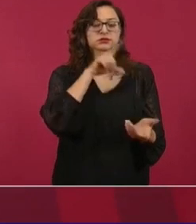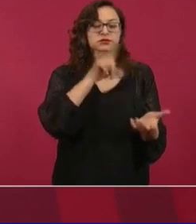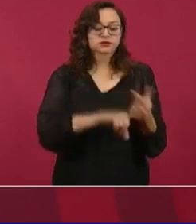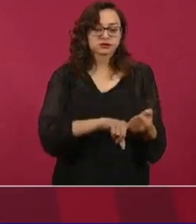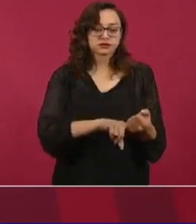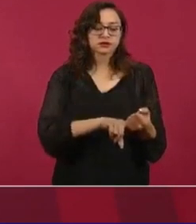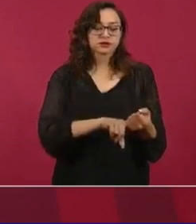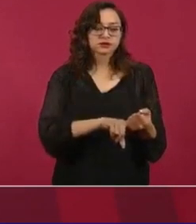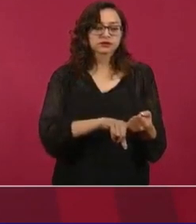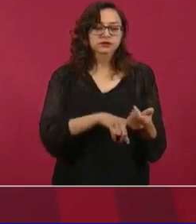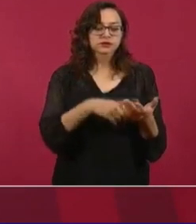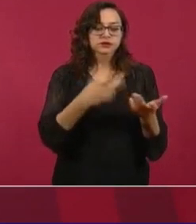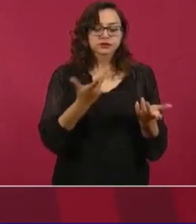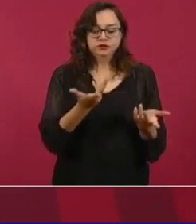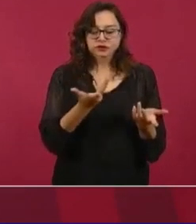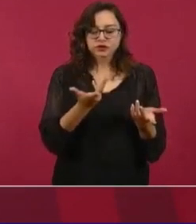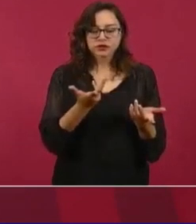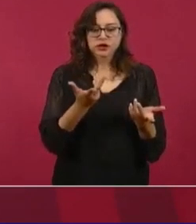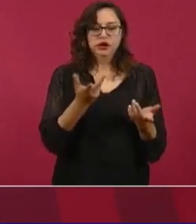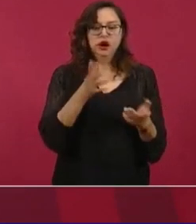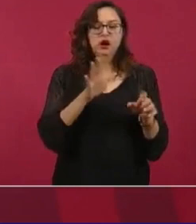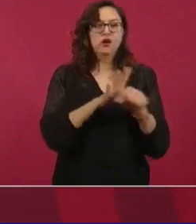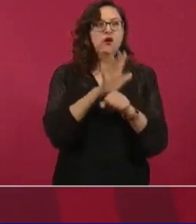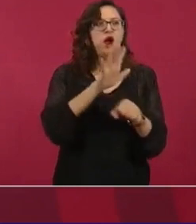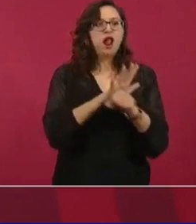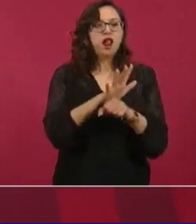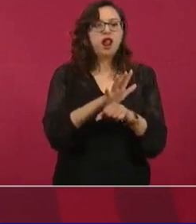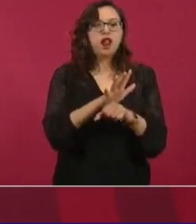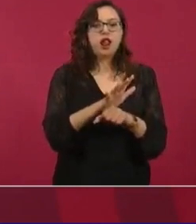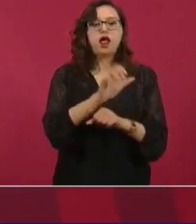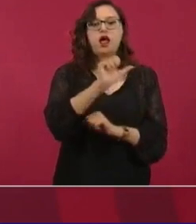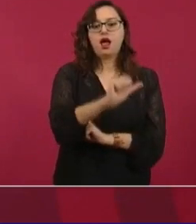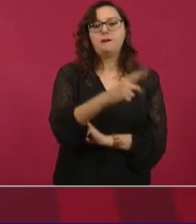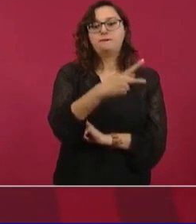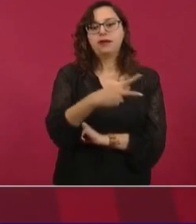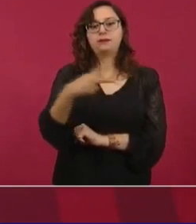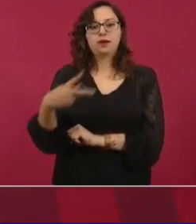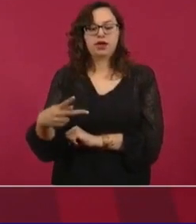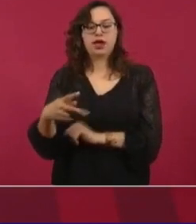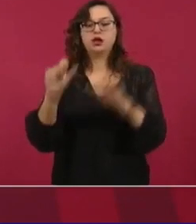de… se llama Asociación Pública-Privada.